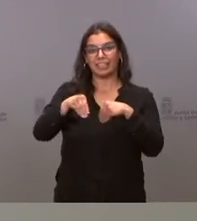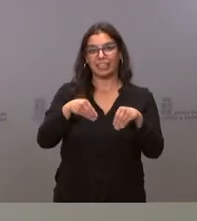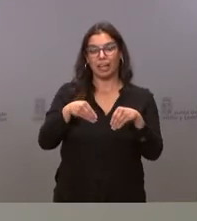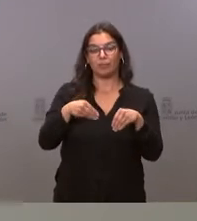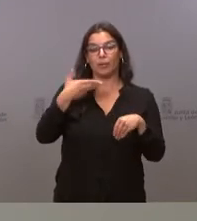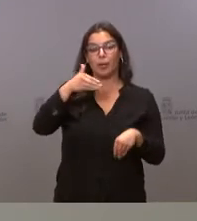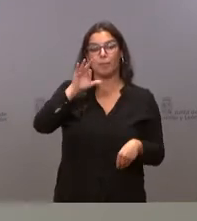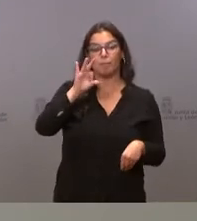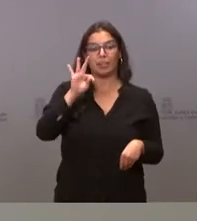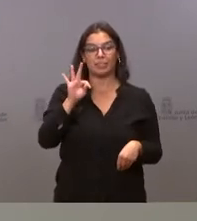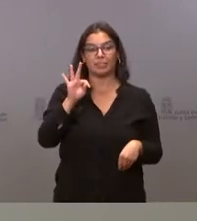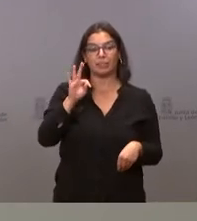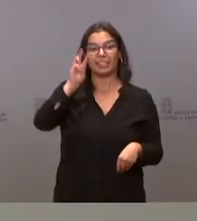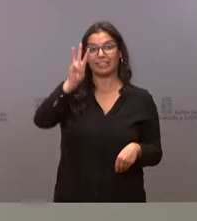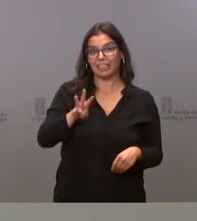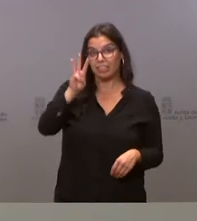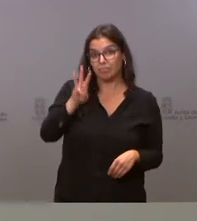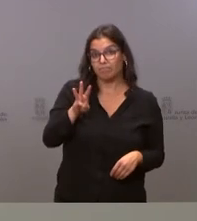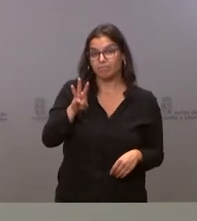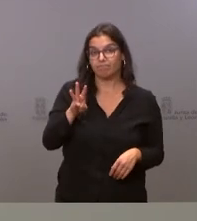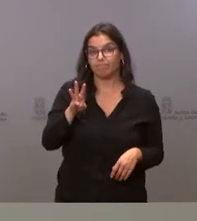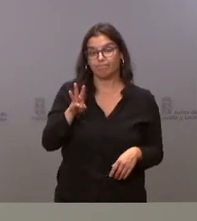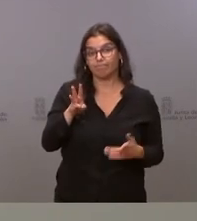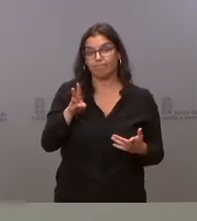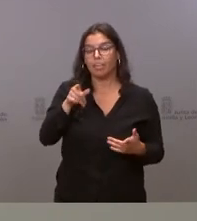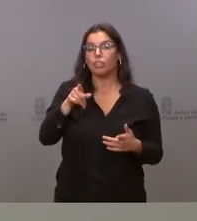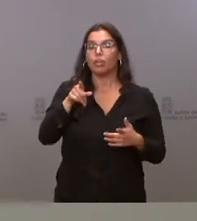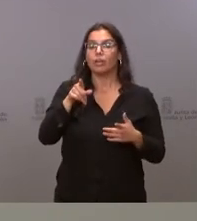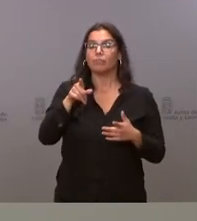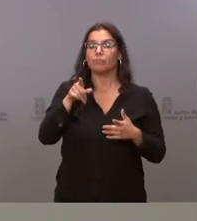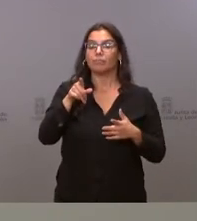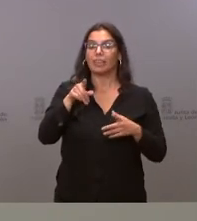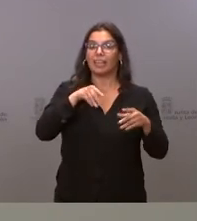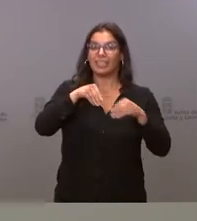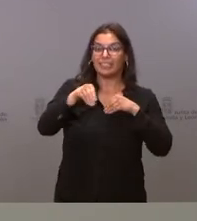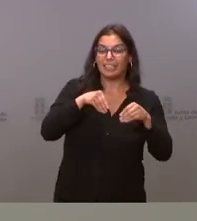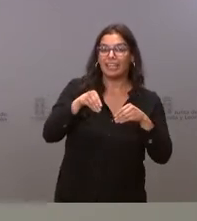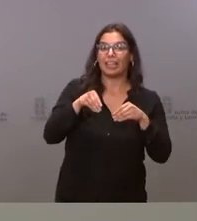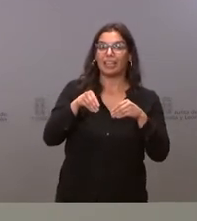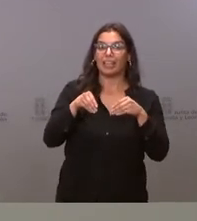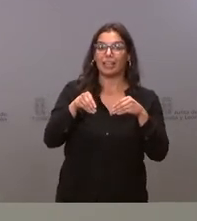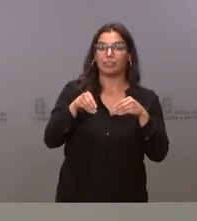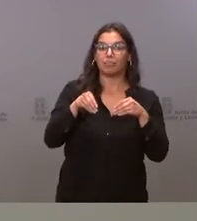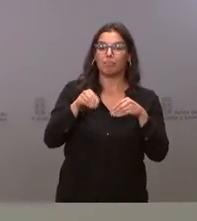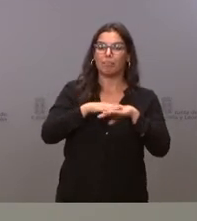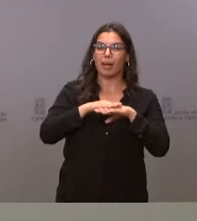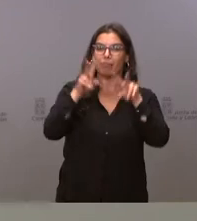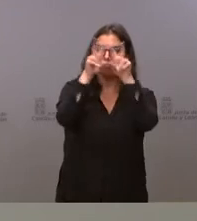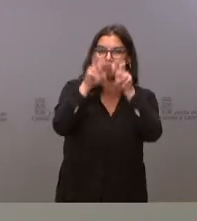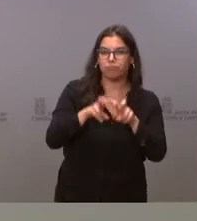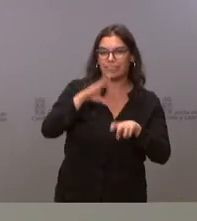que es la Estrategia de Investigación e Innovación en Castilla y León para la Especialización Inteligente. Efectivamente,